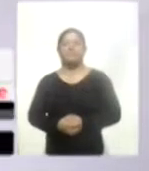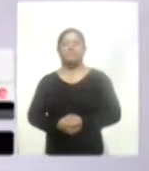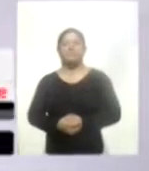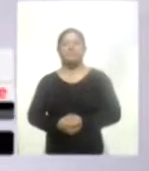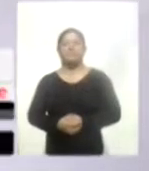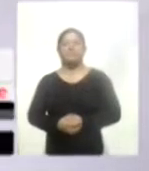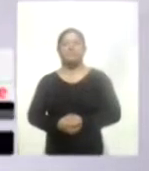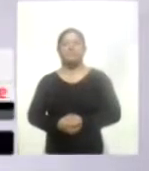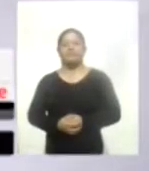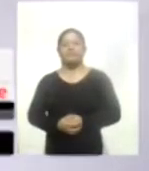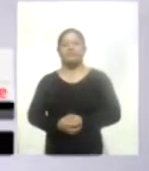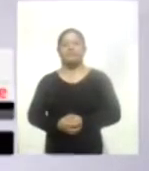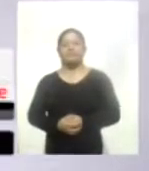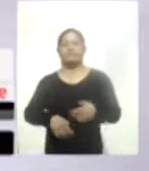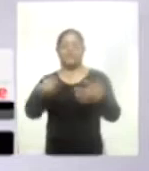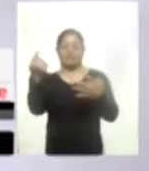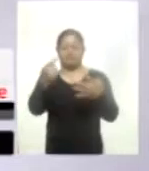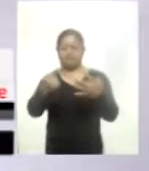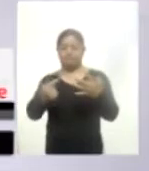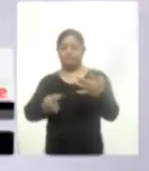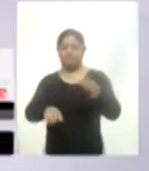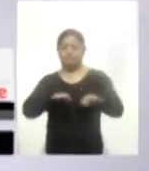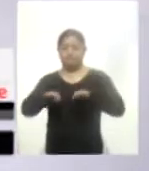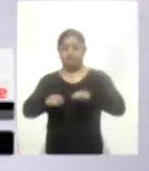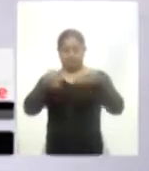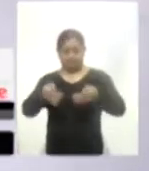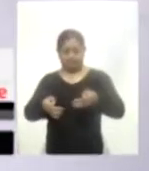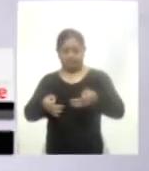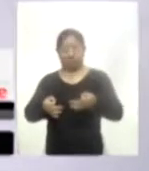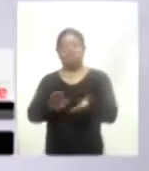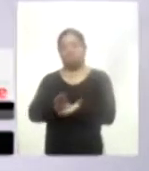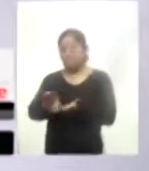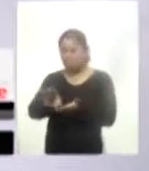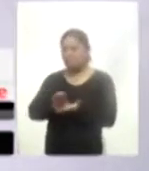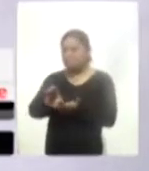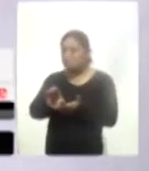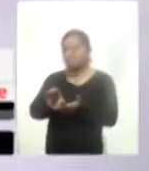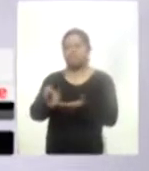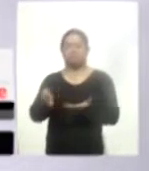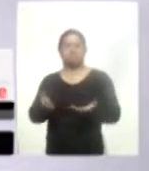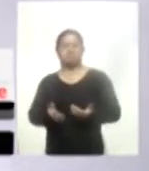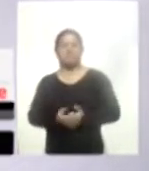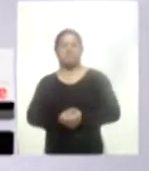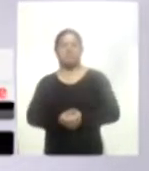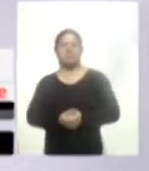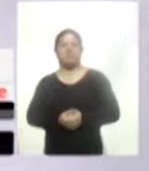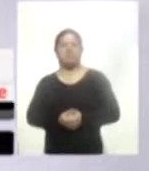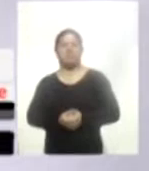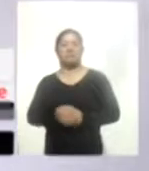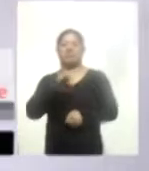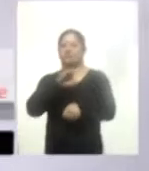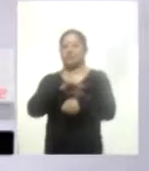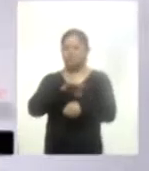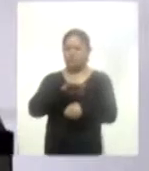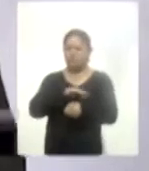que implica un empleo formal, prestaciones, seguridad social, acceso a